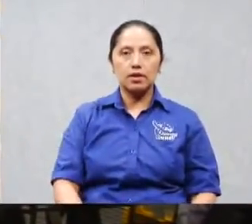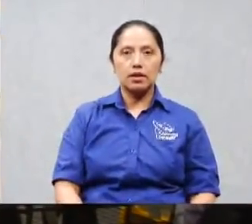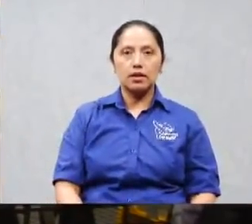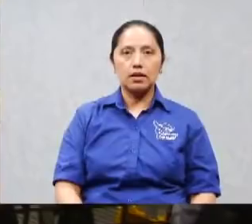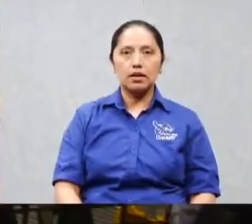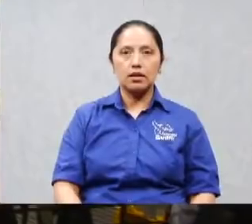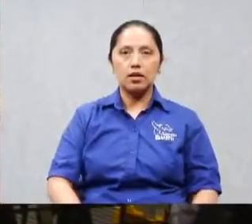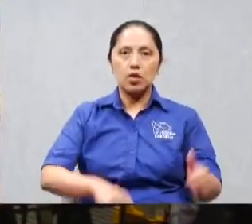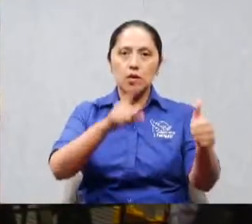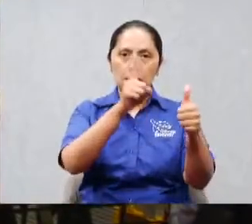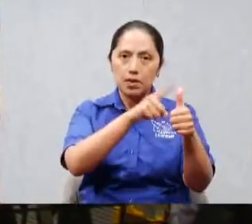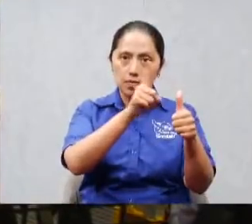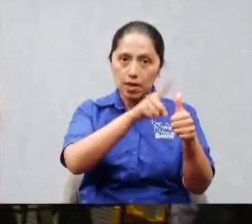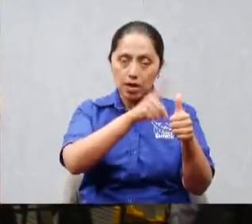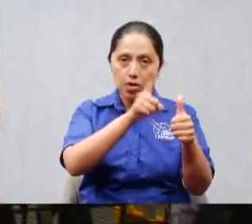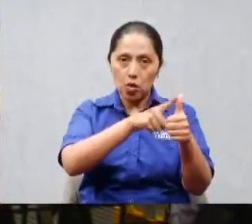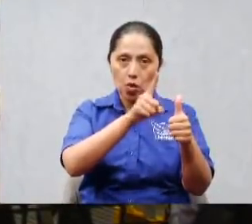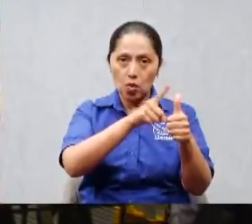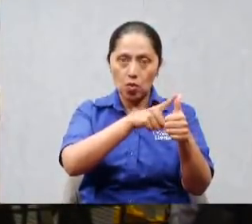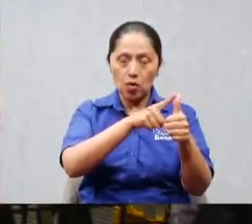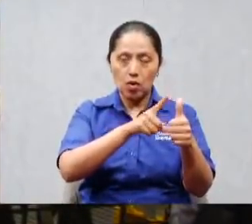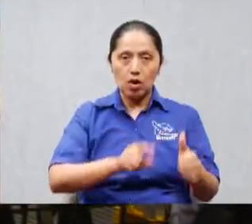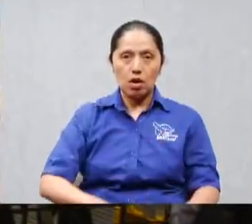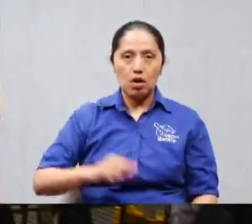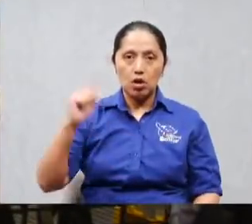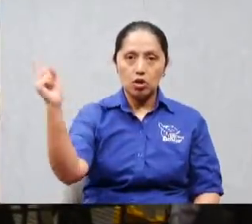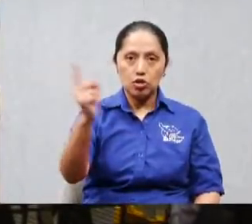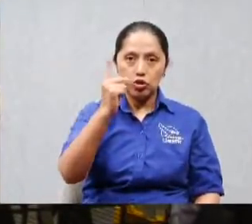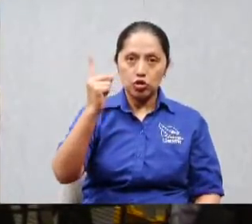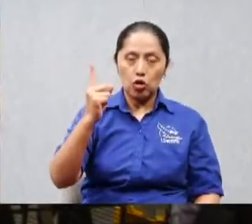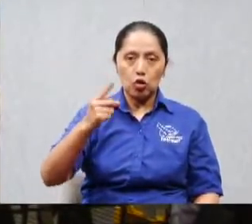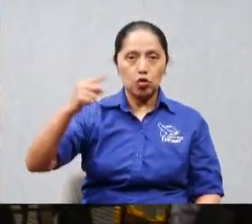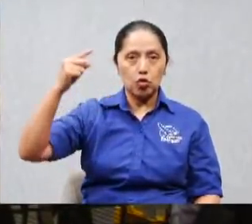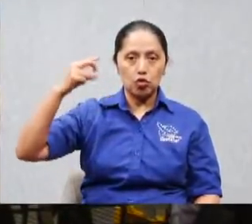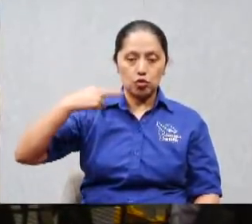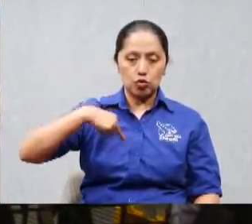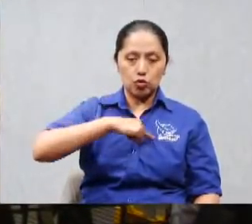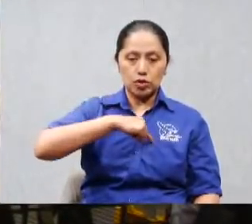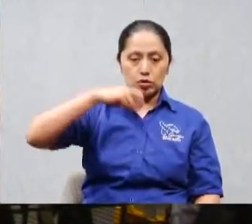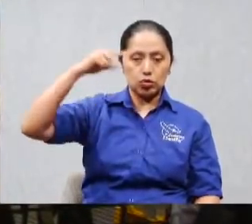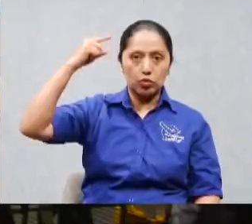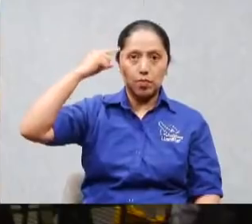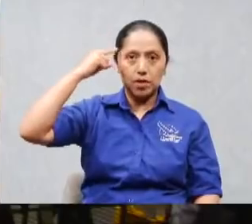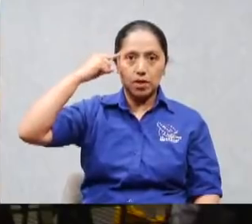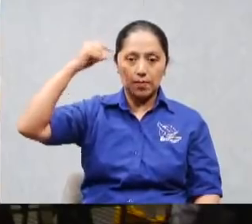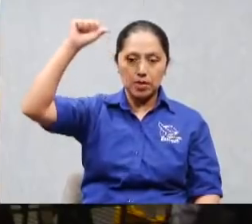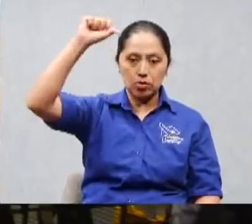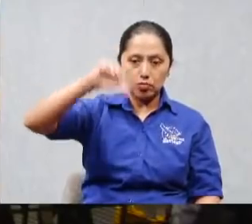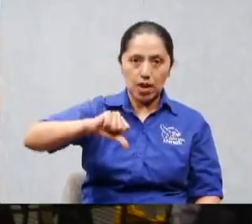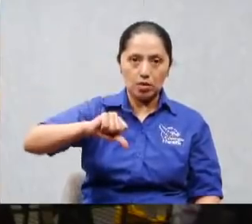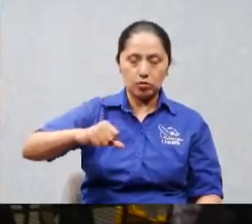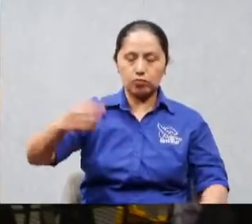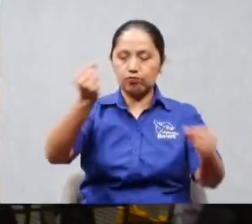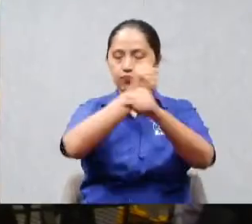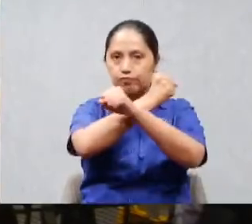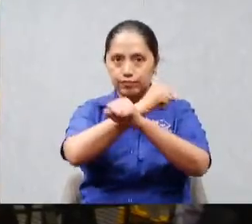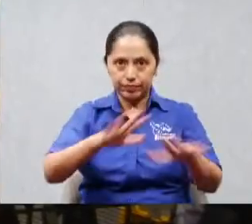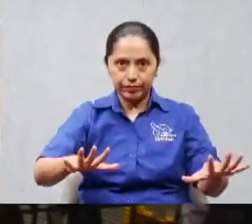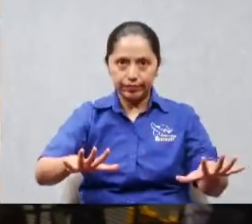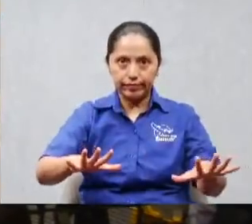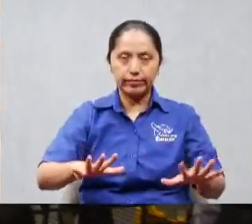sean derrotados todos nuestros pensamientos que no corresponden al pensamiento divino.